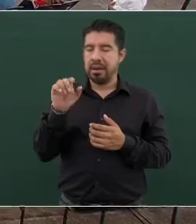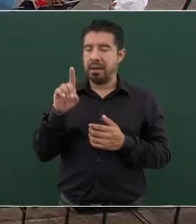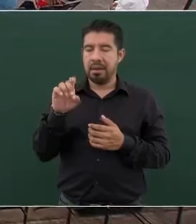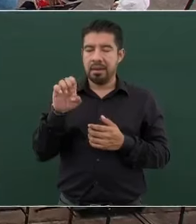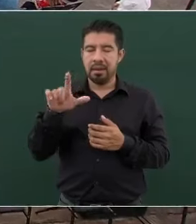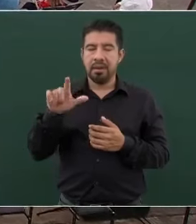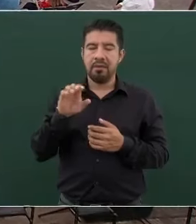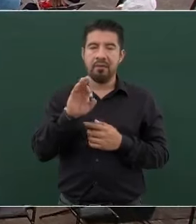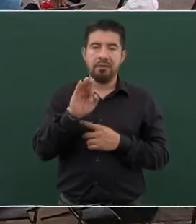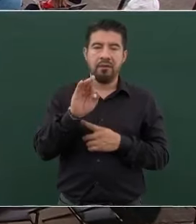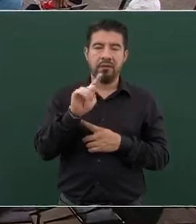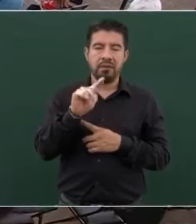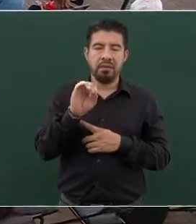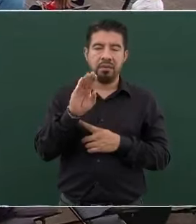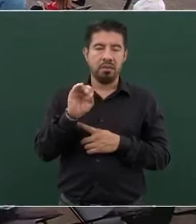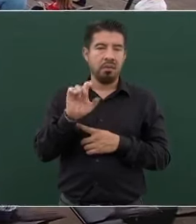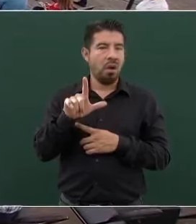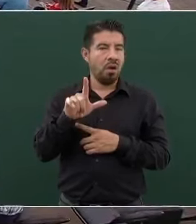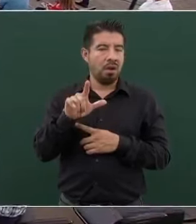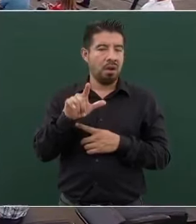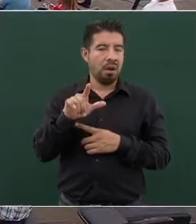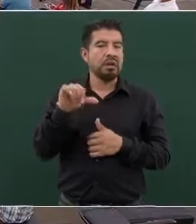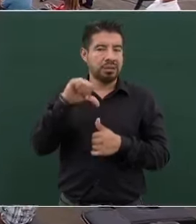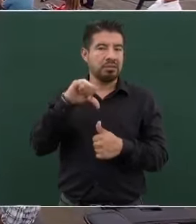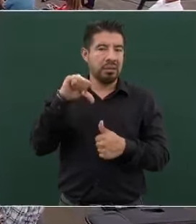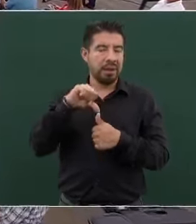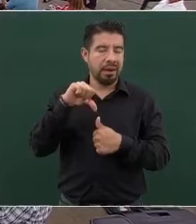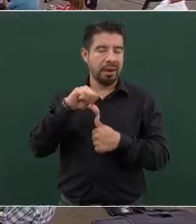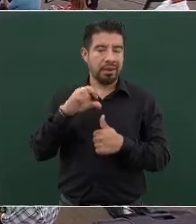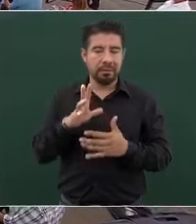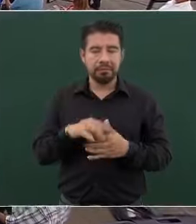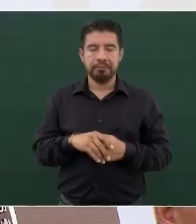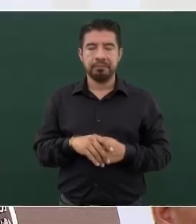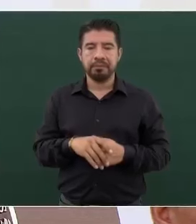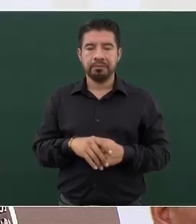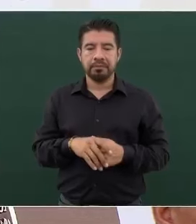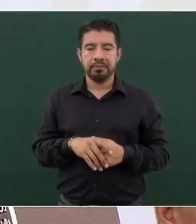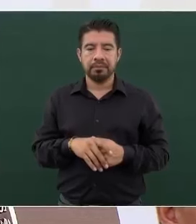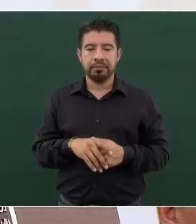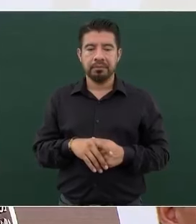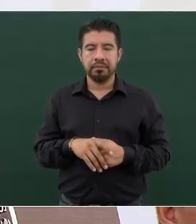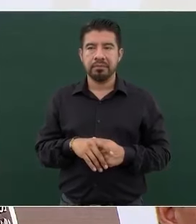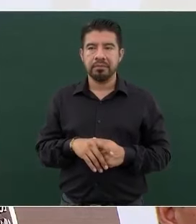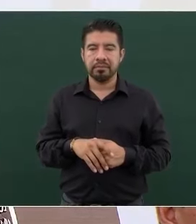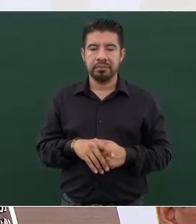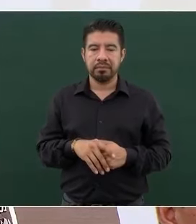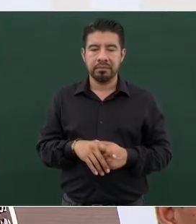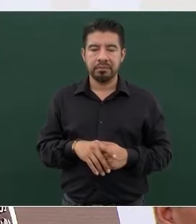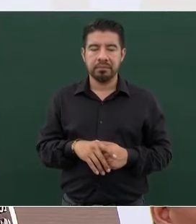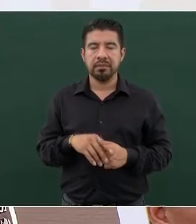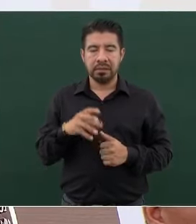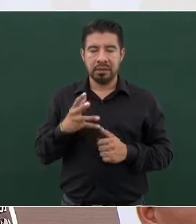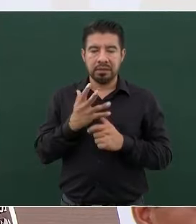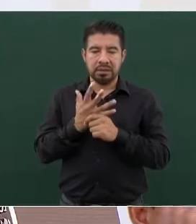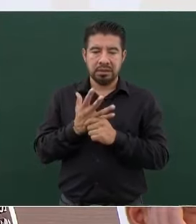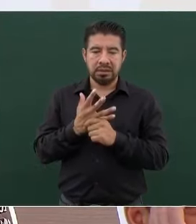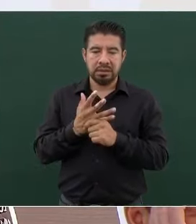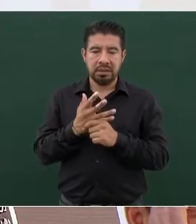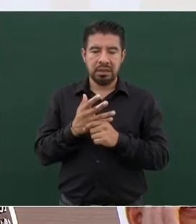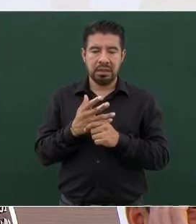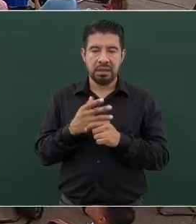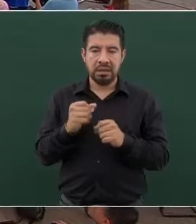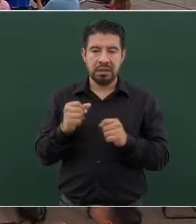pero ¿qué cosa decía? Yo que cuando el periodismo, ¿qué? Se volvió